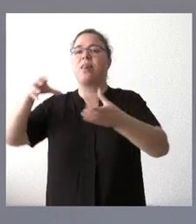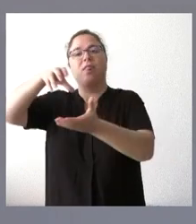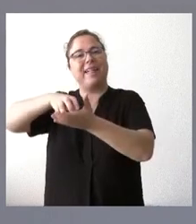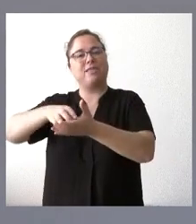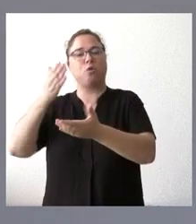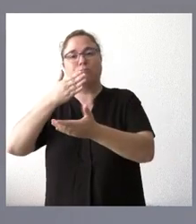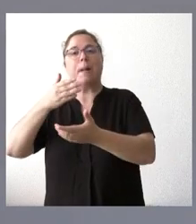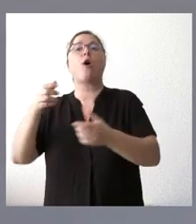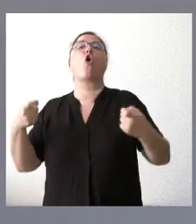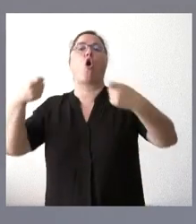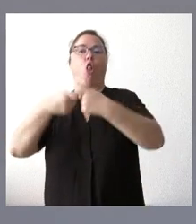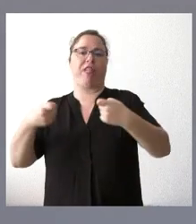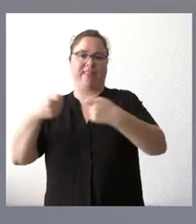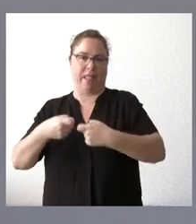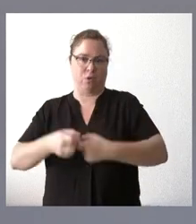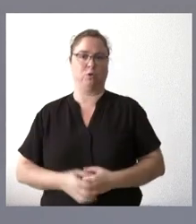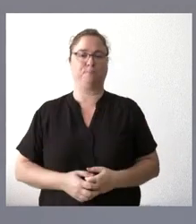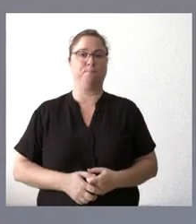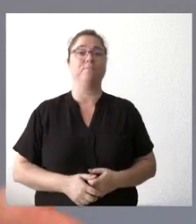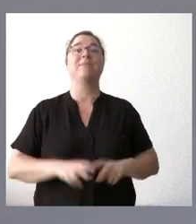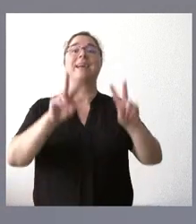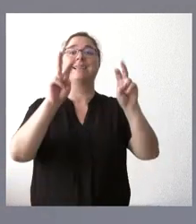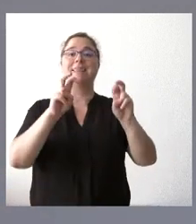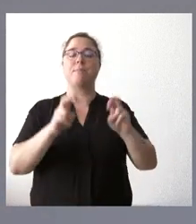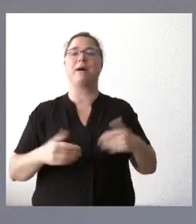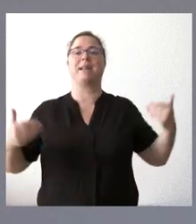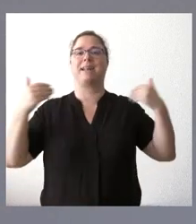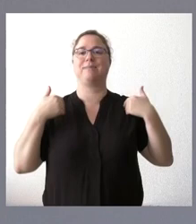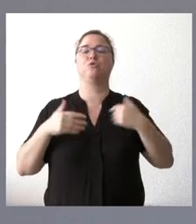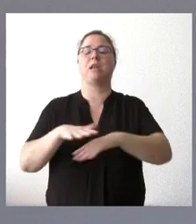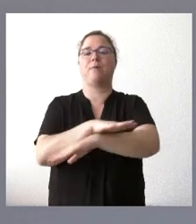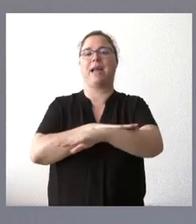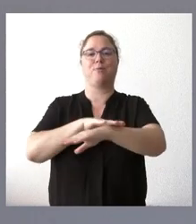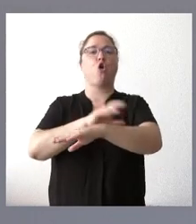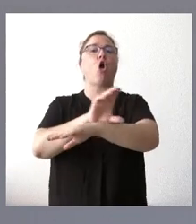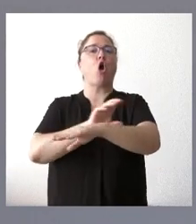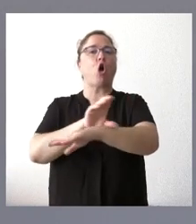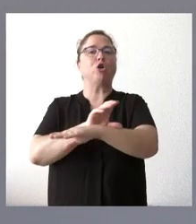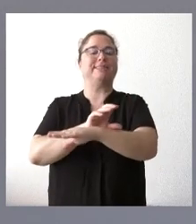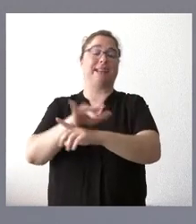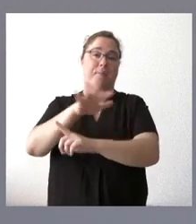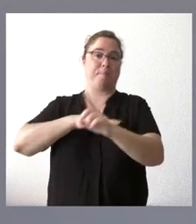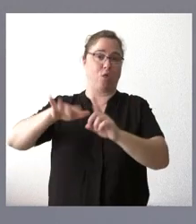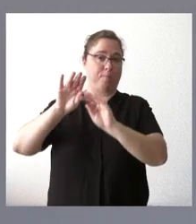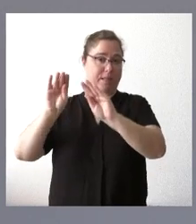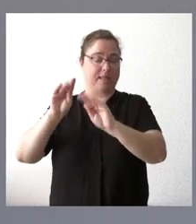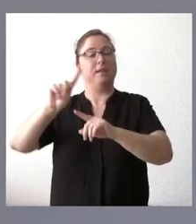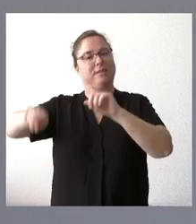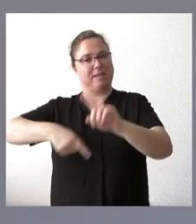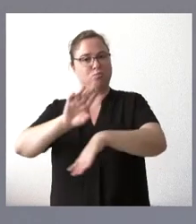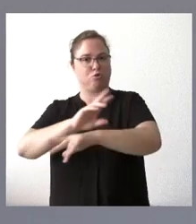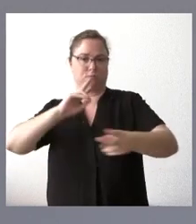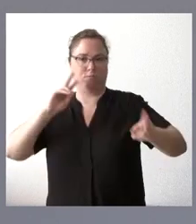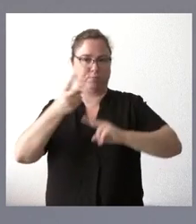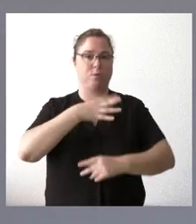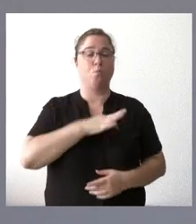concertados. Una cuestión que es del ámbito de la Consejería de Medio Ambiente, y si estiman alguna pregunta, pues el consejero les puede explicar,